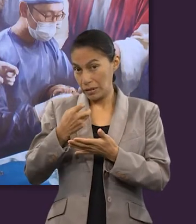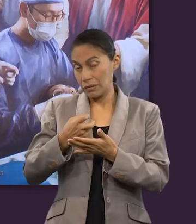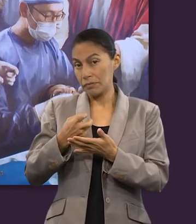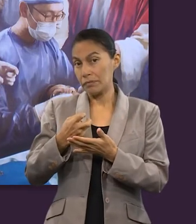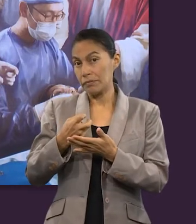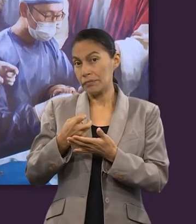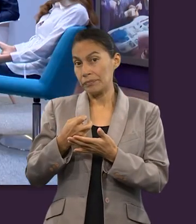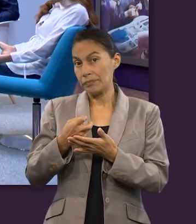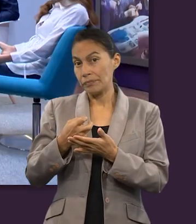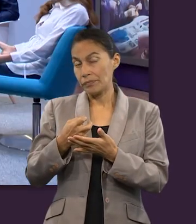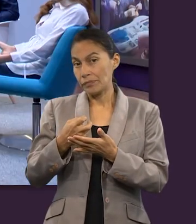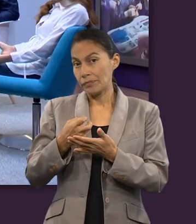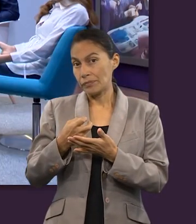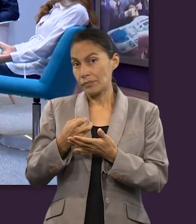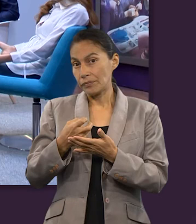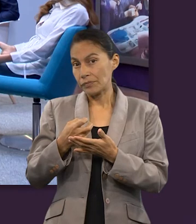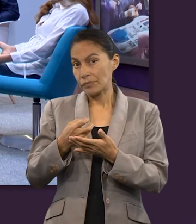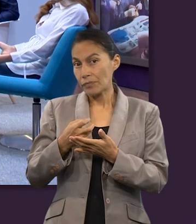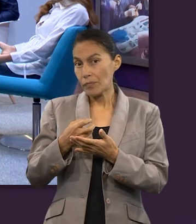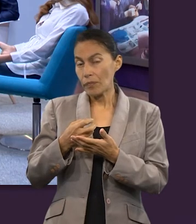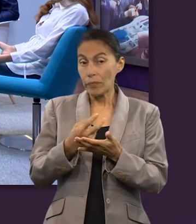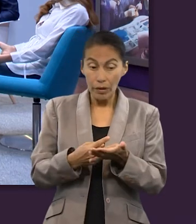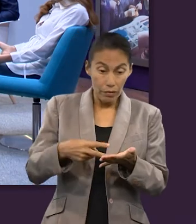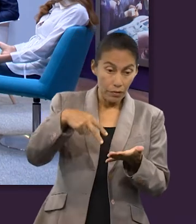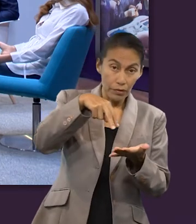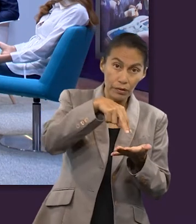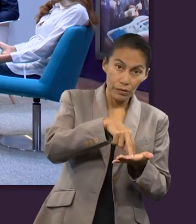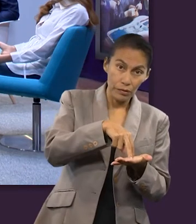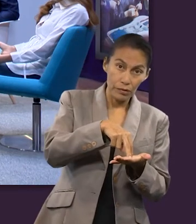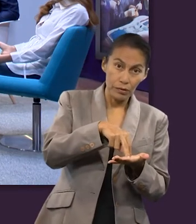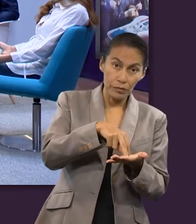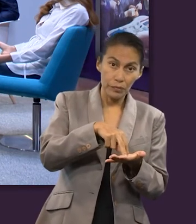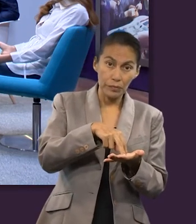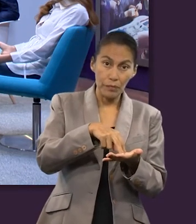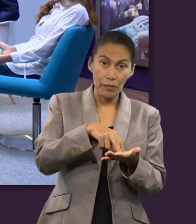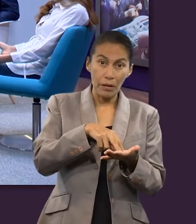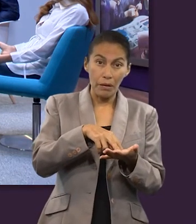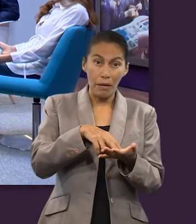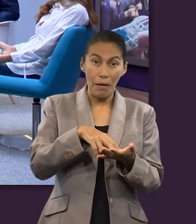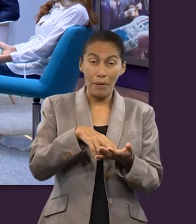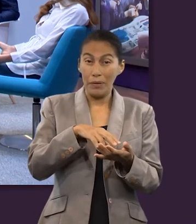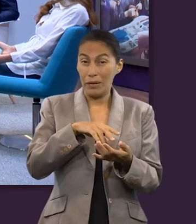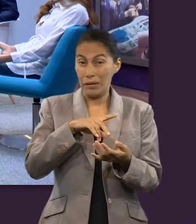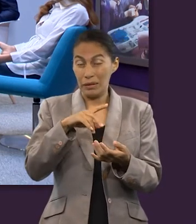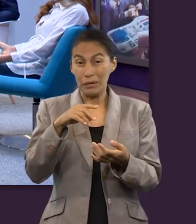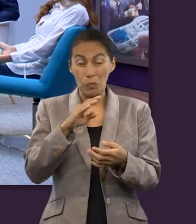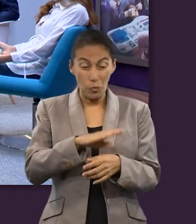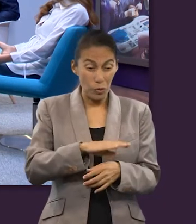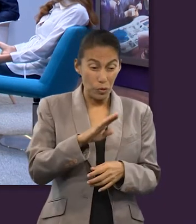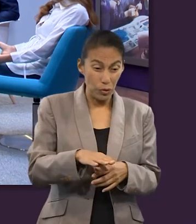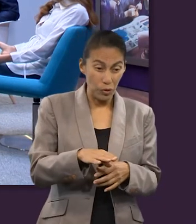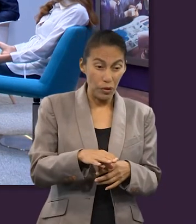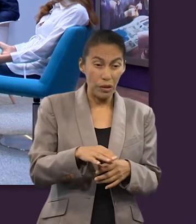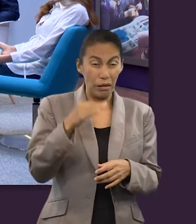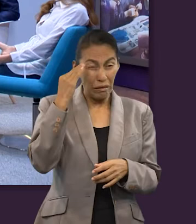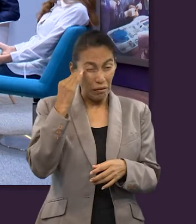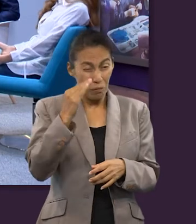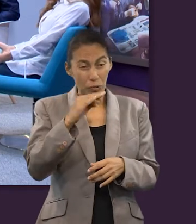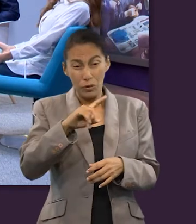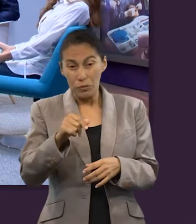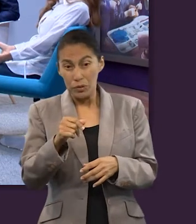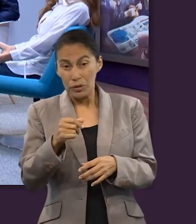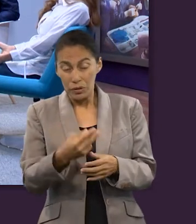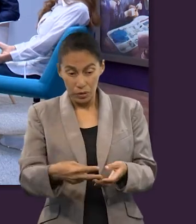cuenta que en todas ellas, quizá la resurrección que sucedió a mayor tiempo después de la muerte